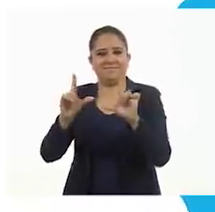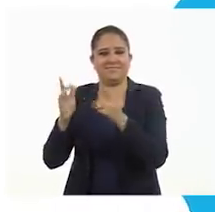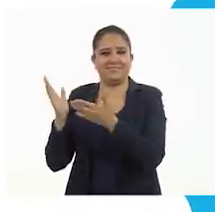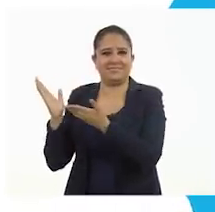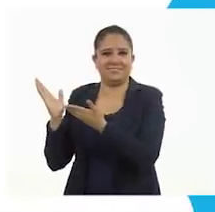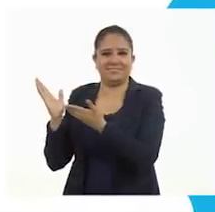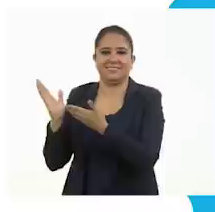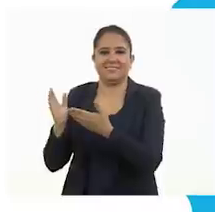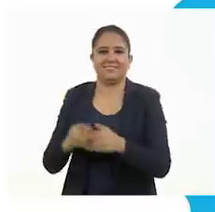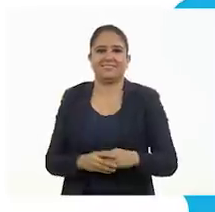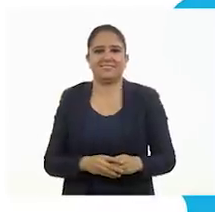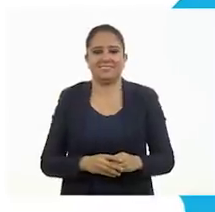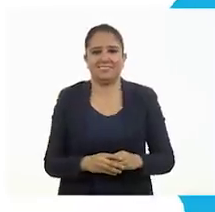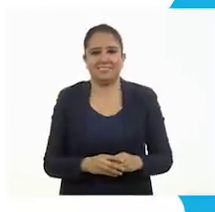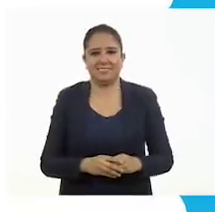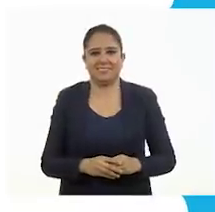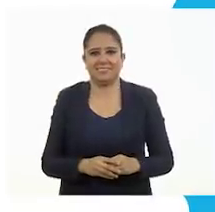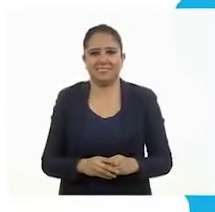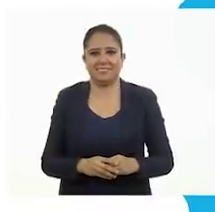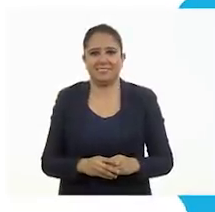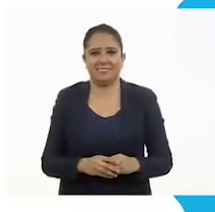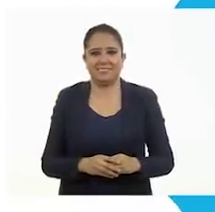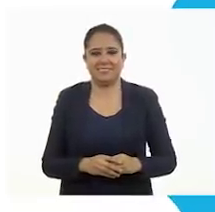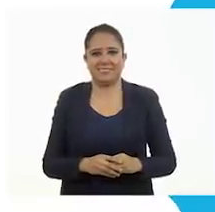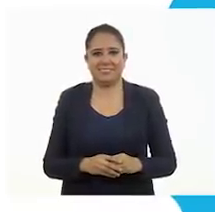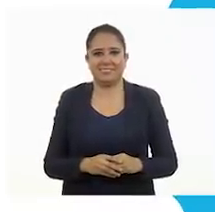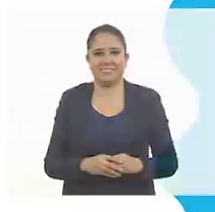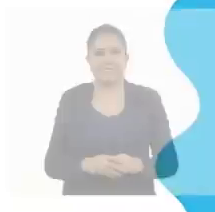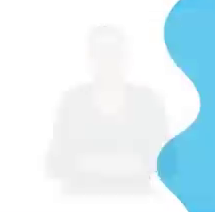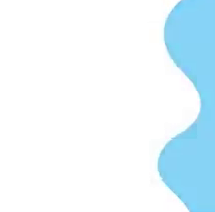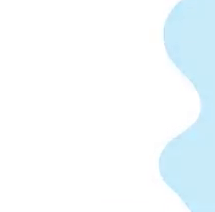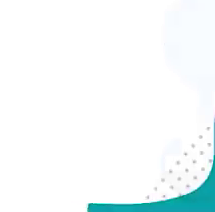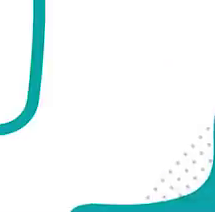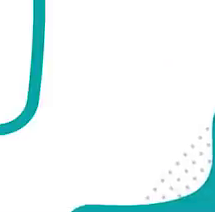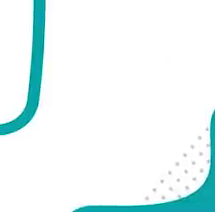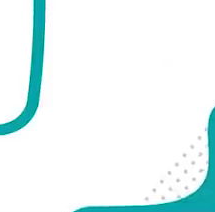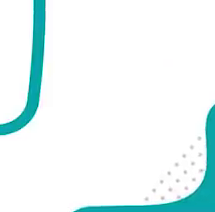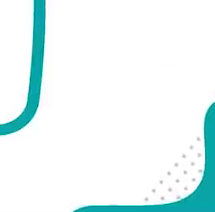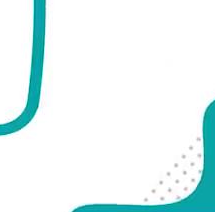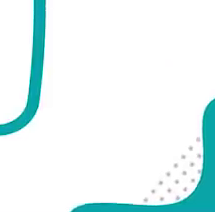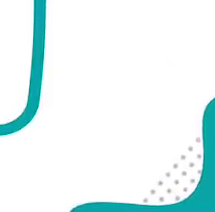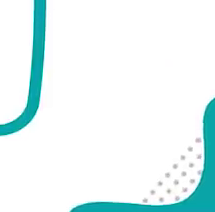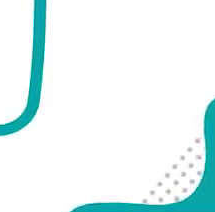aprendeencasa.cep.gov.mx ¡Gracias!